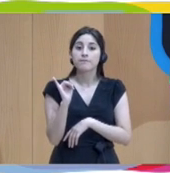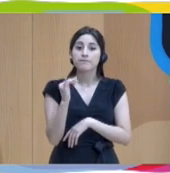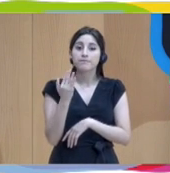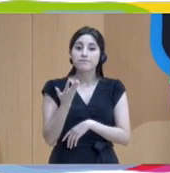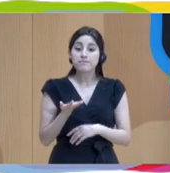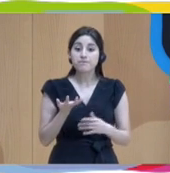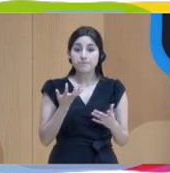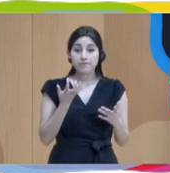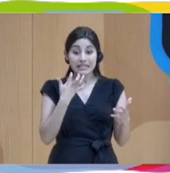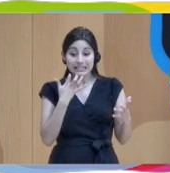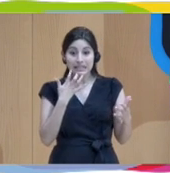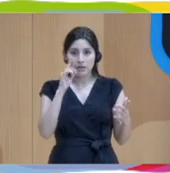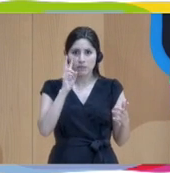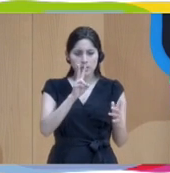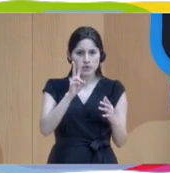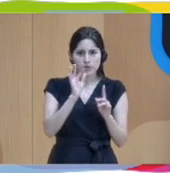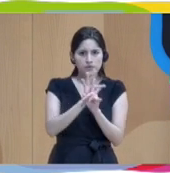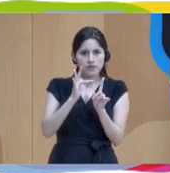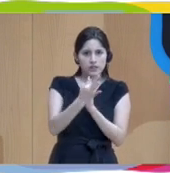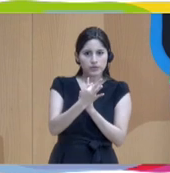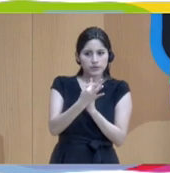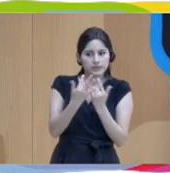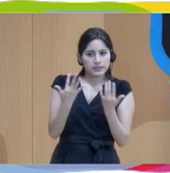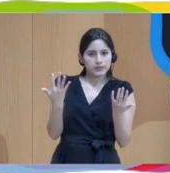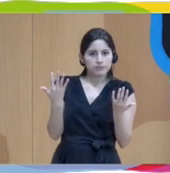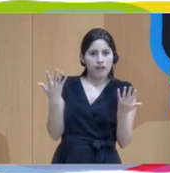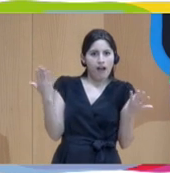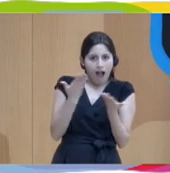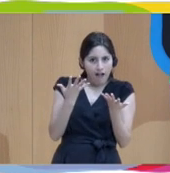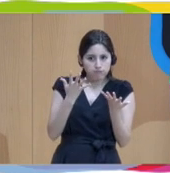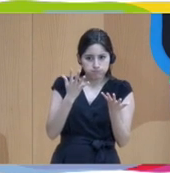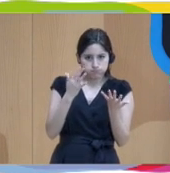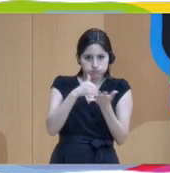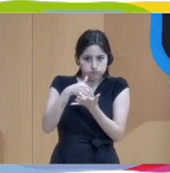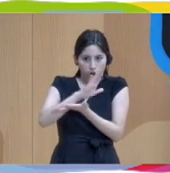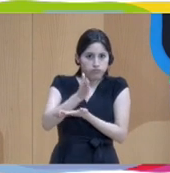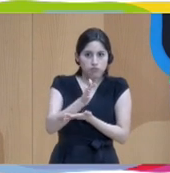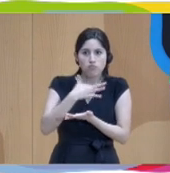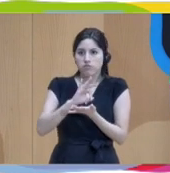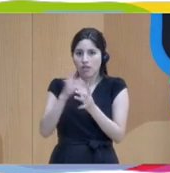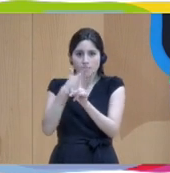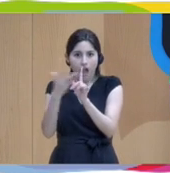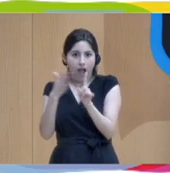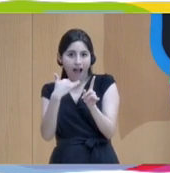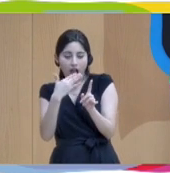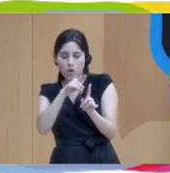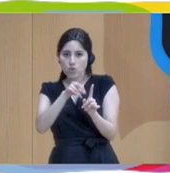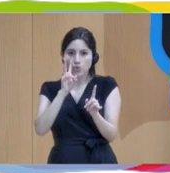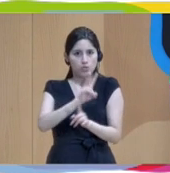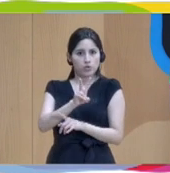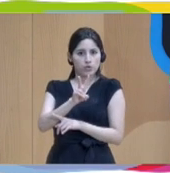de factores graves de vulnerabilidad y de maltrato, la autoridad judicial. Y todos sabemos cómo es muy